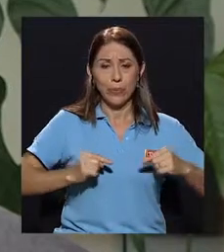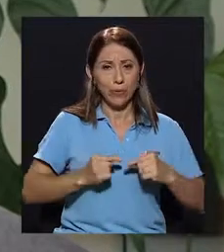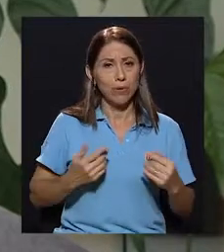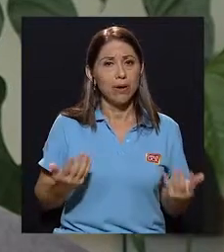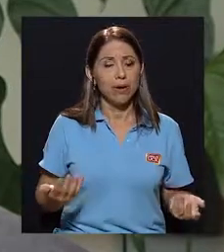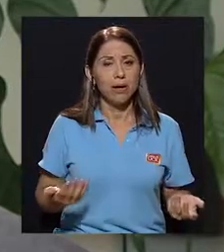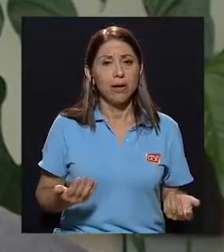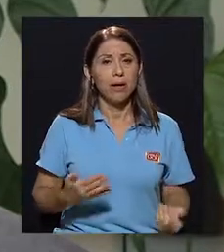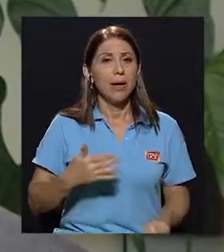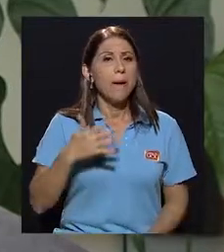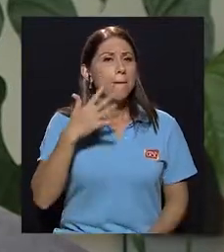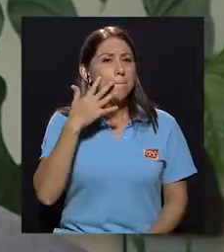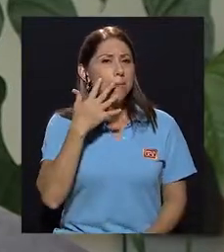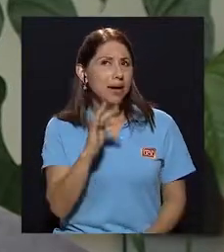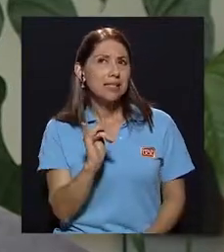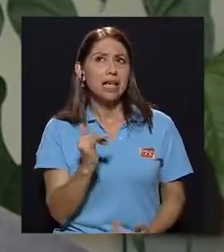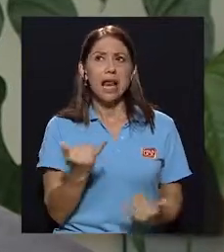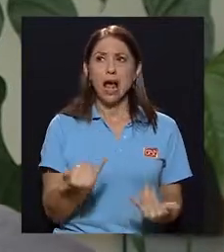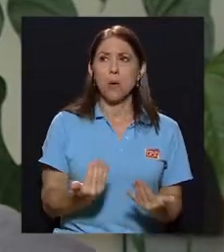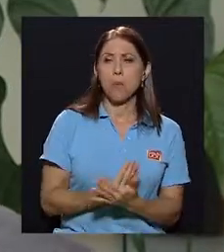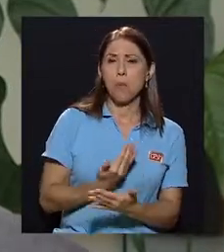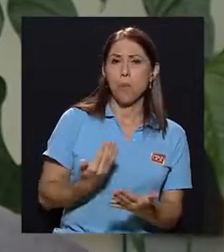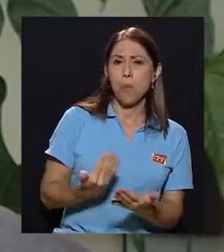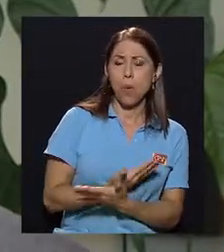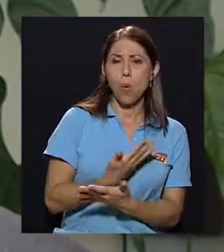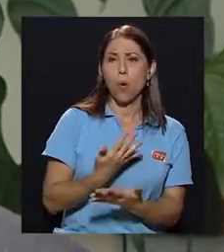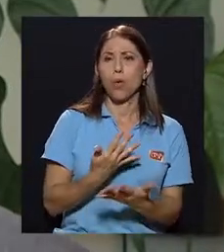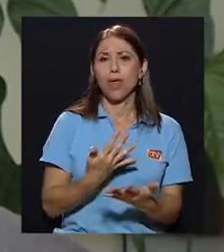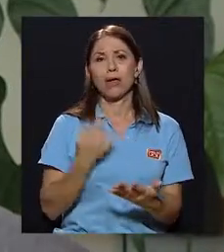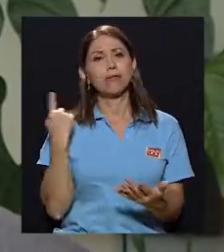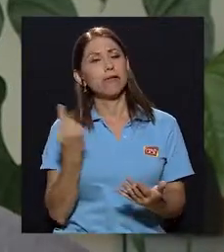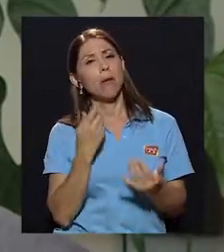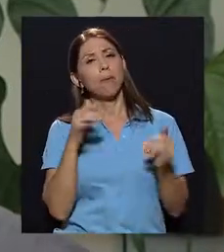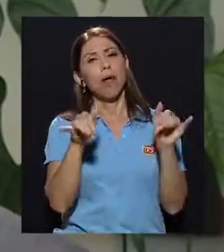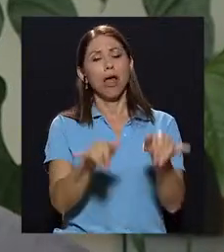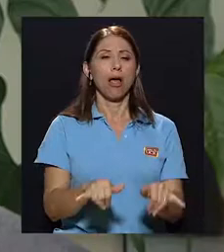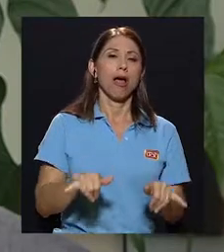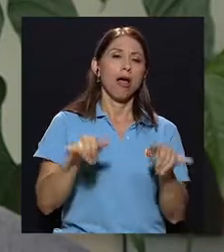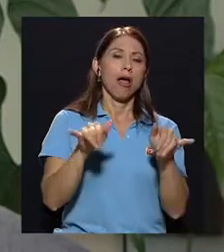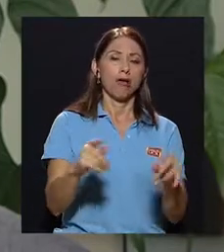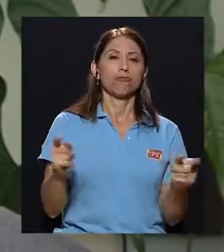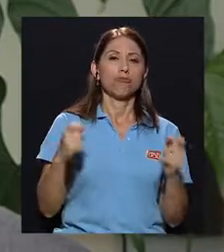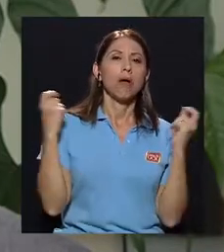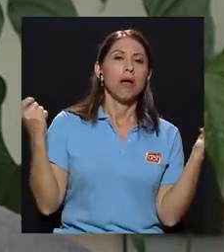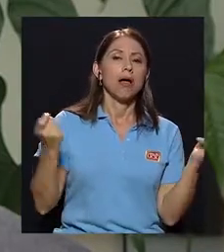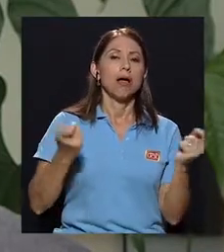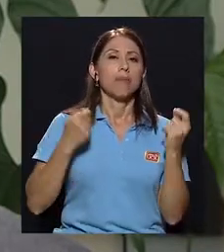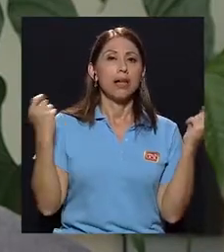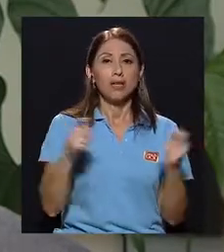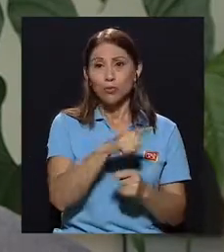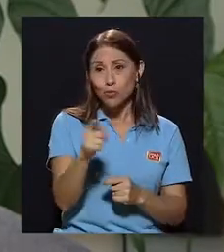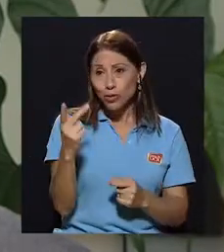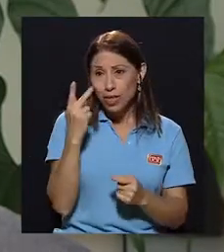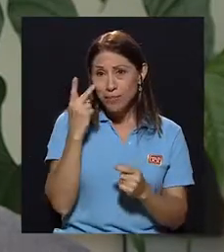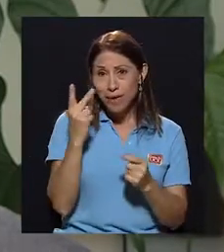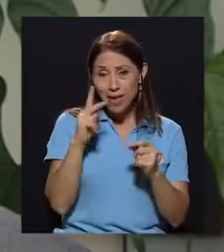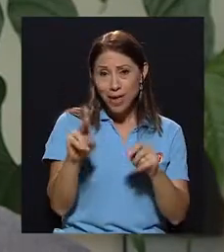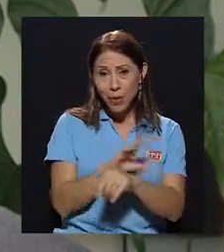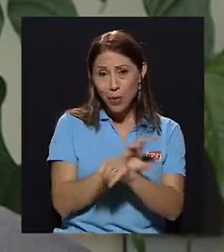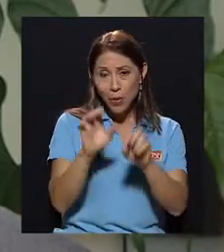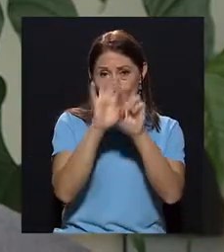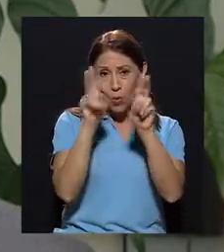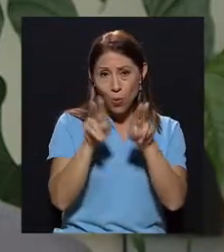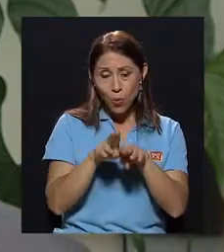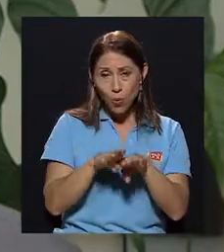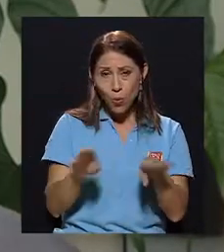donde pareciera como una gran moda esto de una fiesta permanente, donde todo mundo, ustedes ve el Facebook, todo mundo está feliz